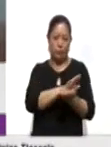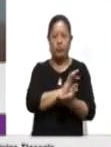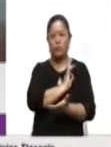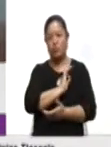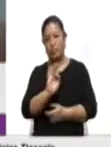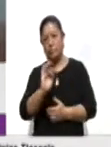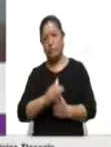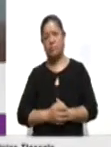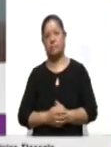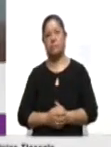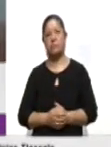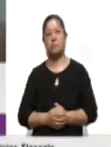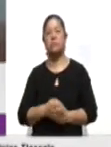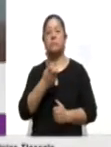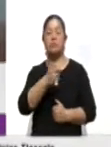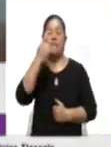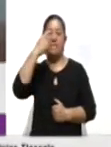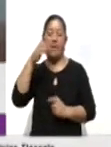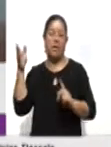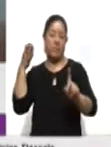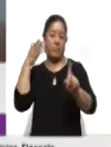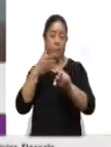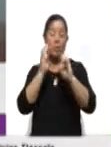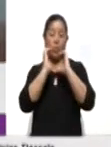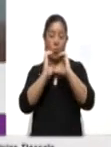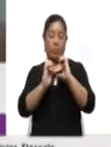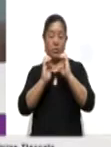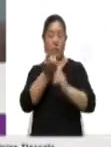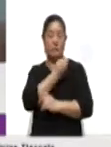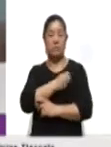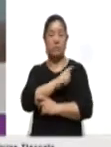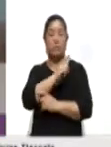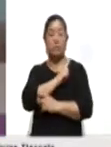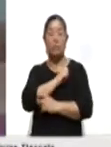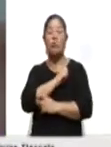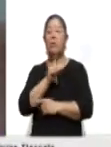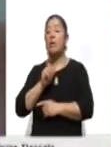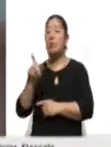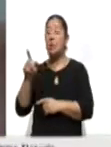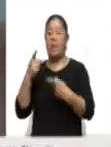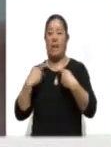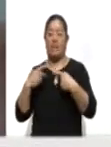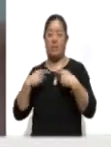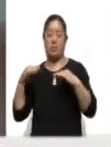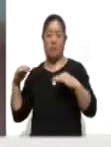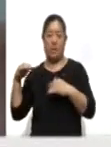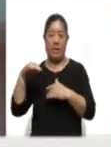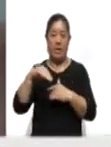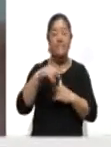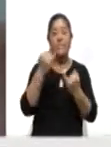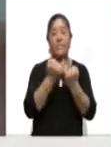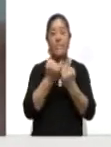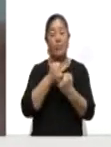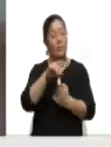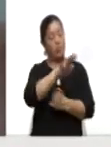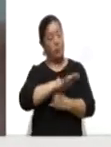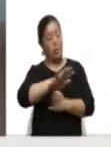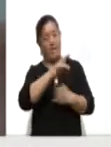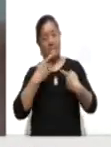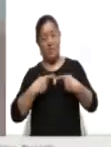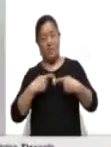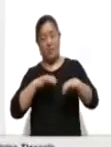y esto pues con la intención de cuidar la salud de quienes ingresan a la institución, pero también de quienes laboran en el Instituto